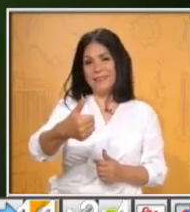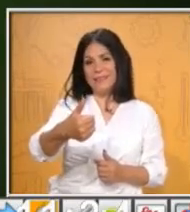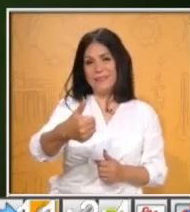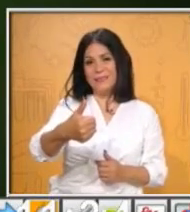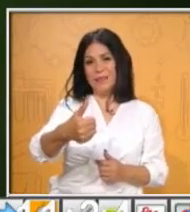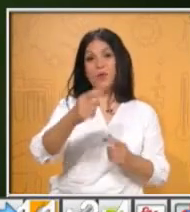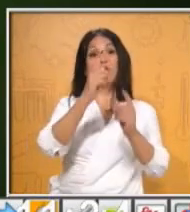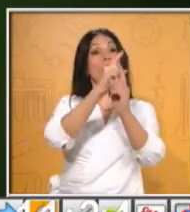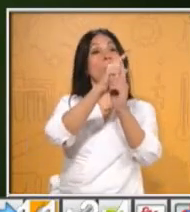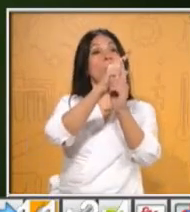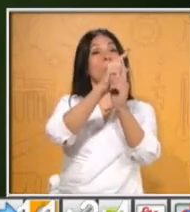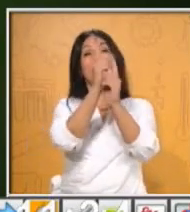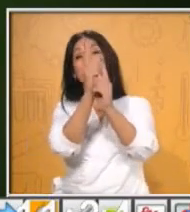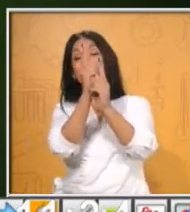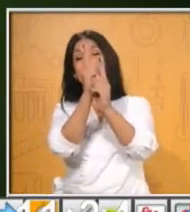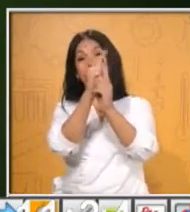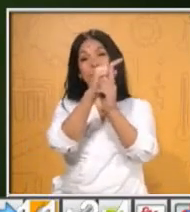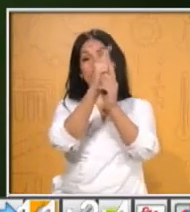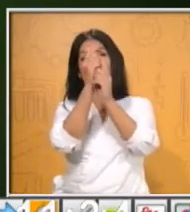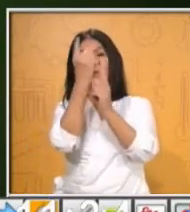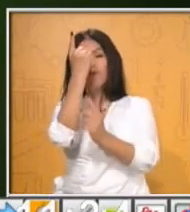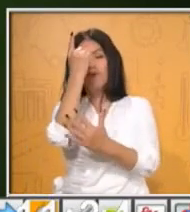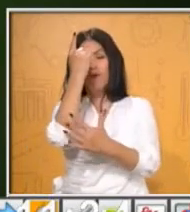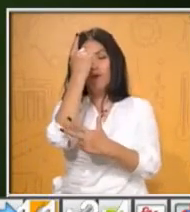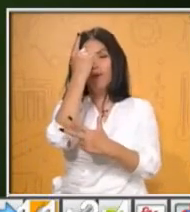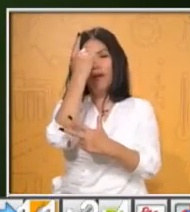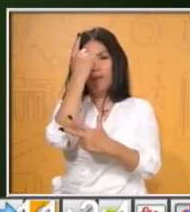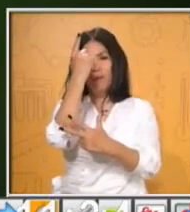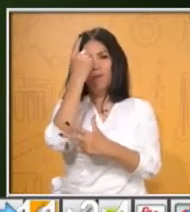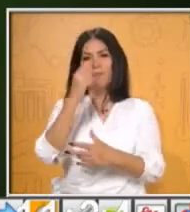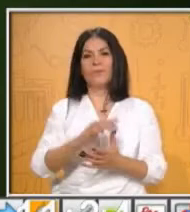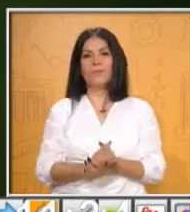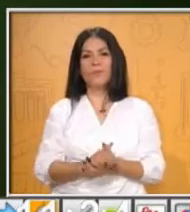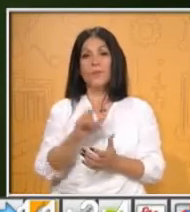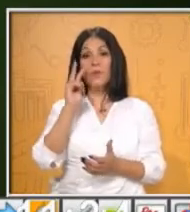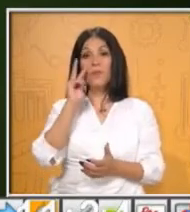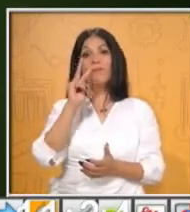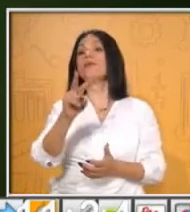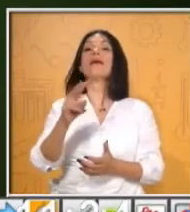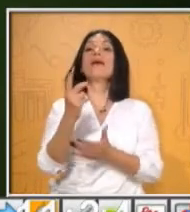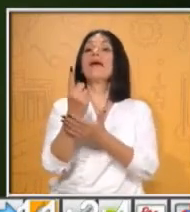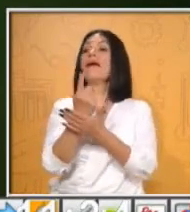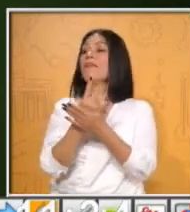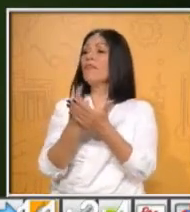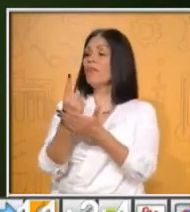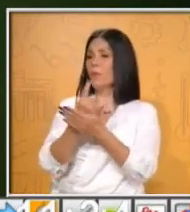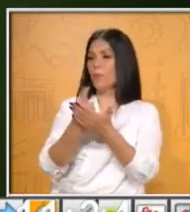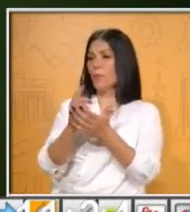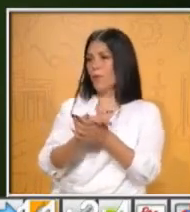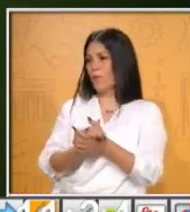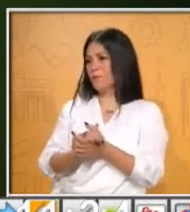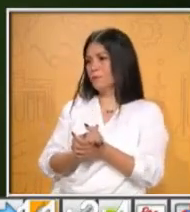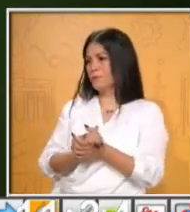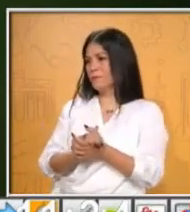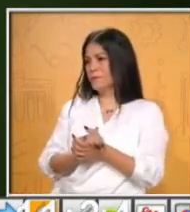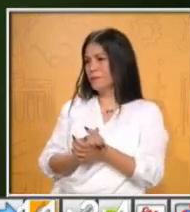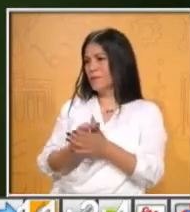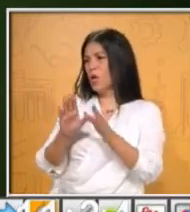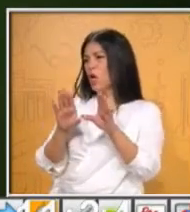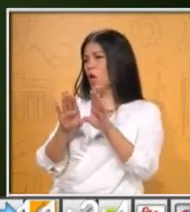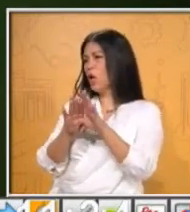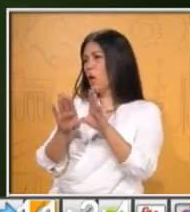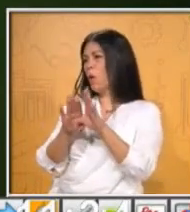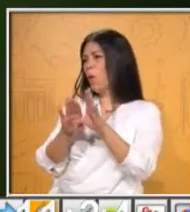octavo de vuelta. En la siguiente imagen que te va a aparecer en pantalla, vas a poder dimensionar la